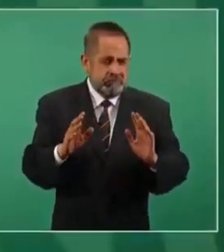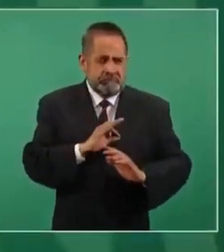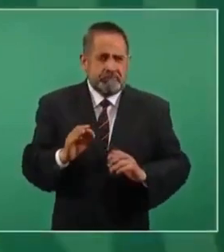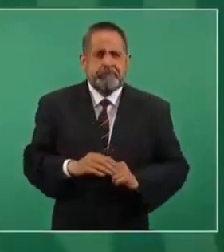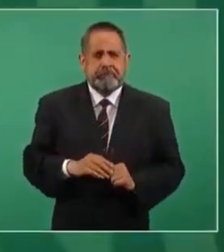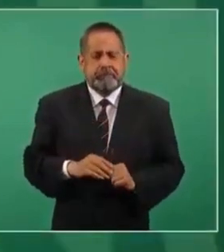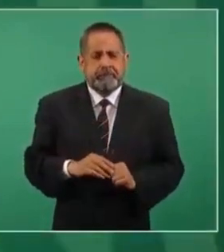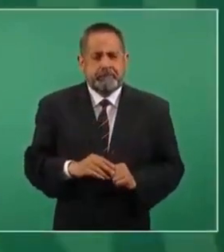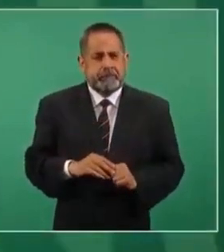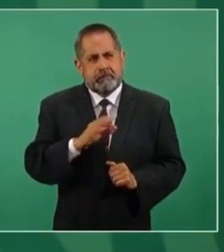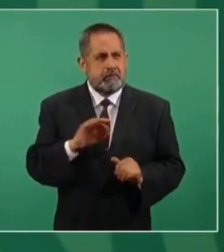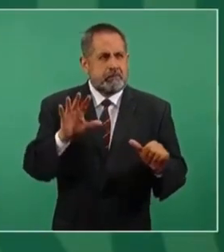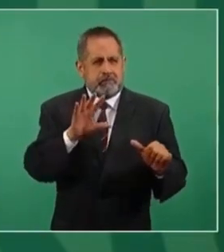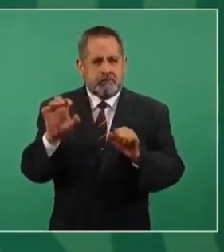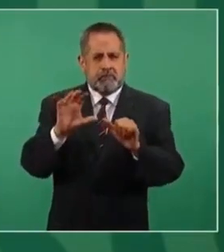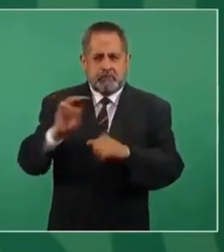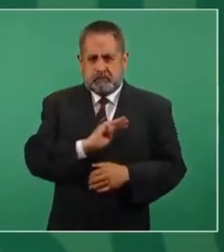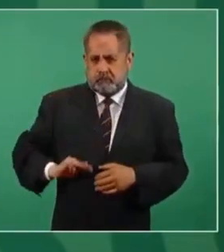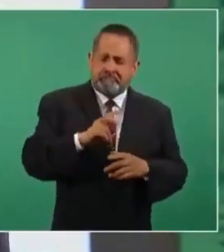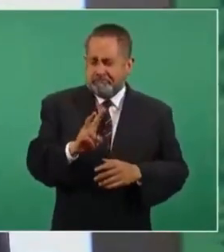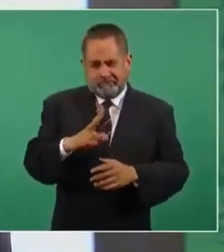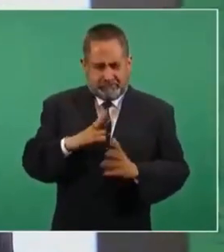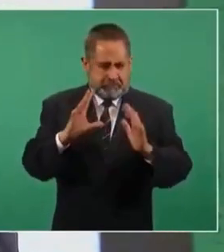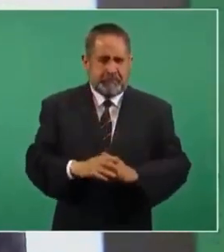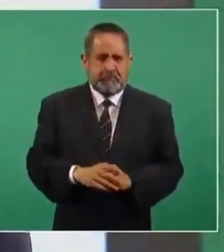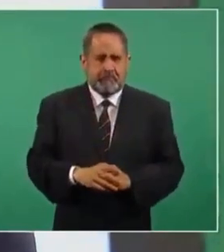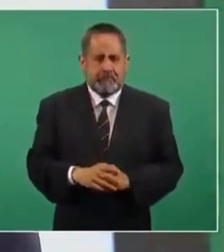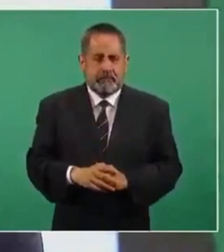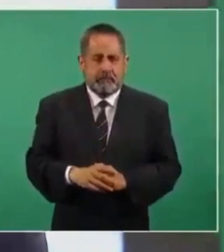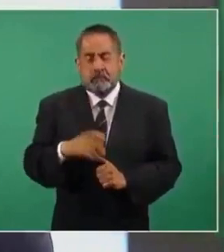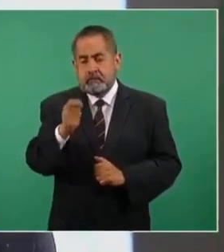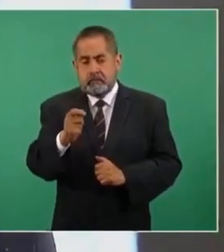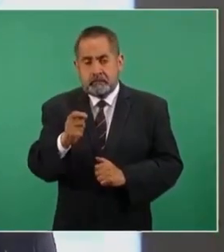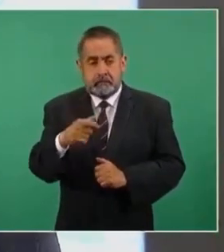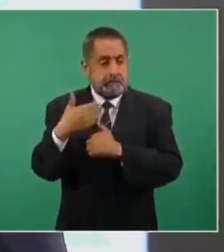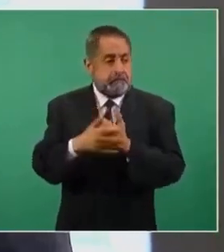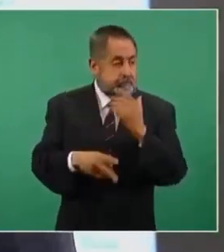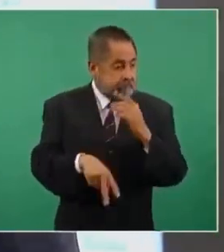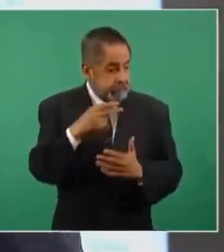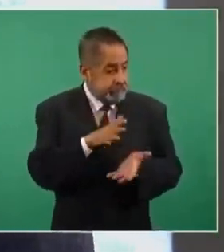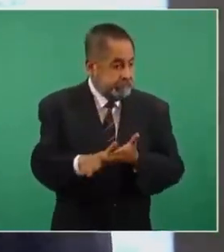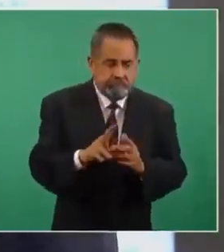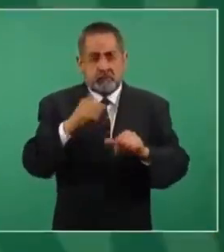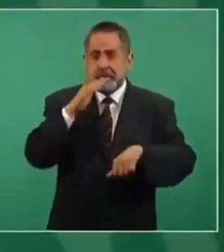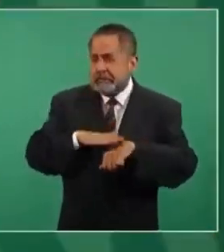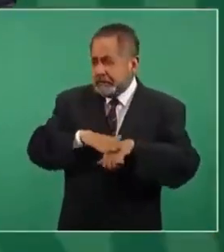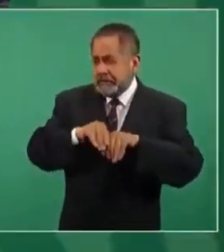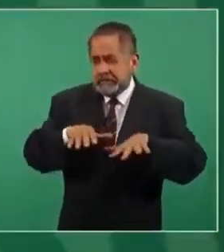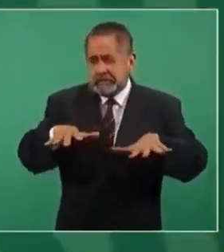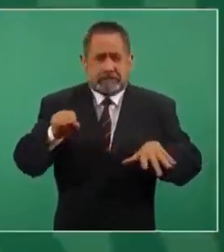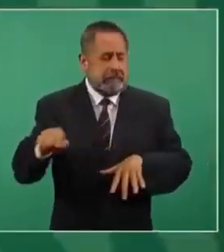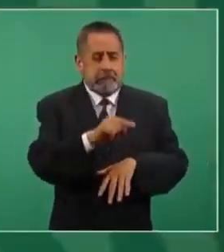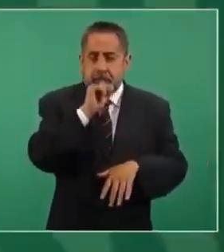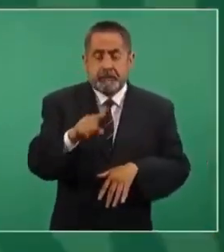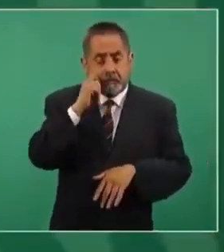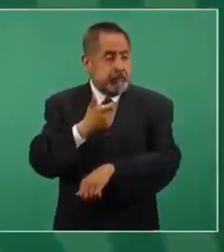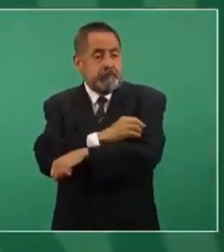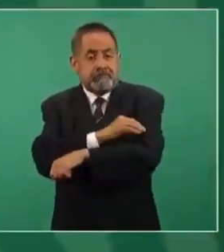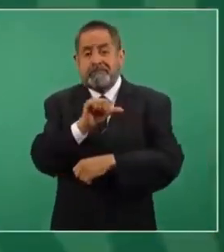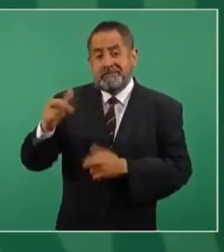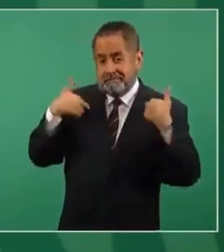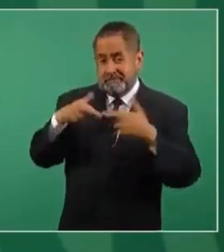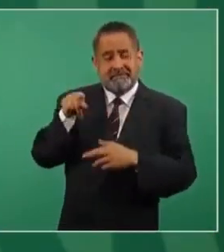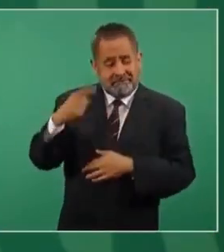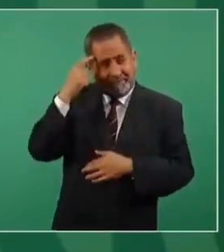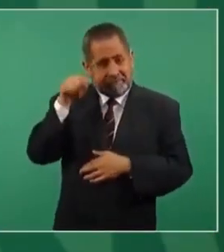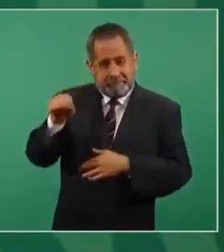en 600 municipios completos. Entonces, no van a faltar las vacunas para los adultos mayores, también queremos ir vacunando ya a